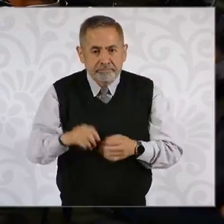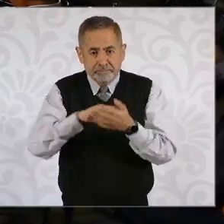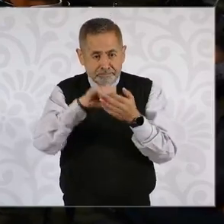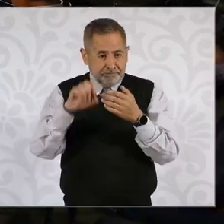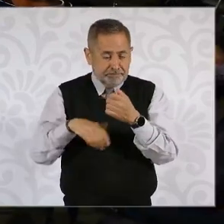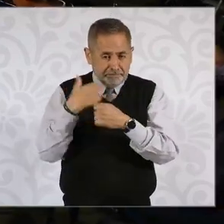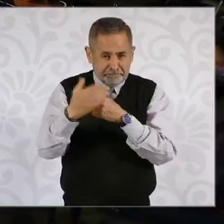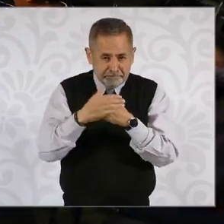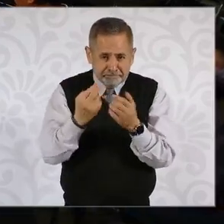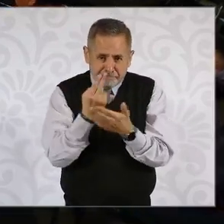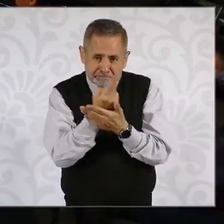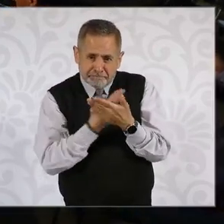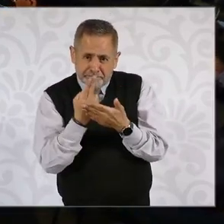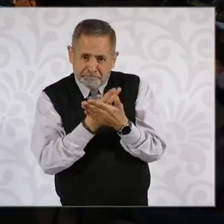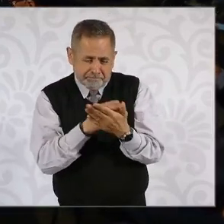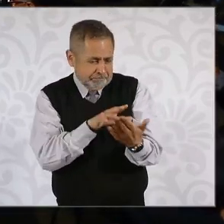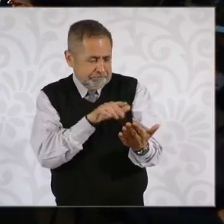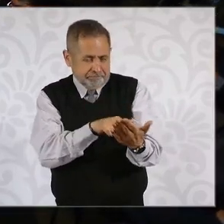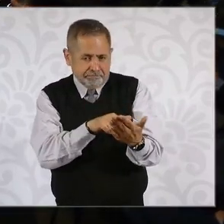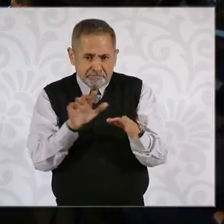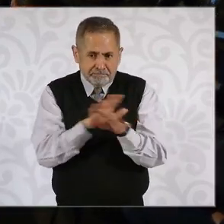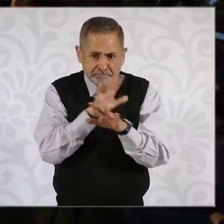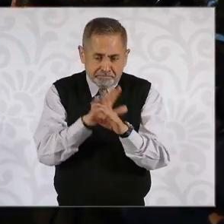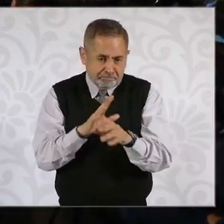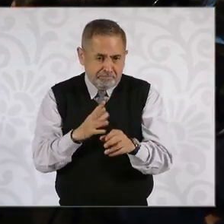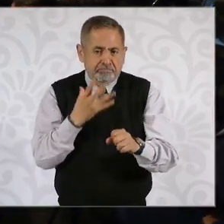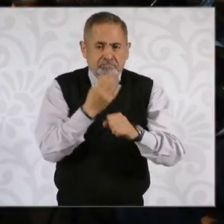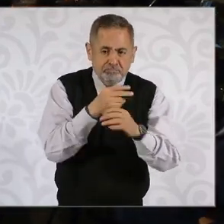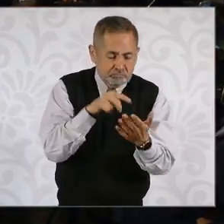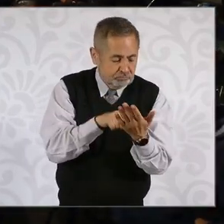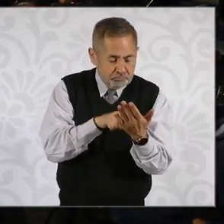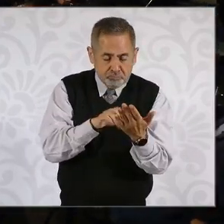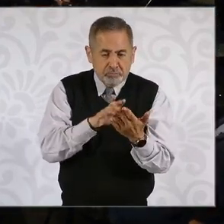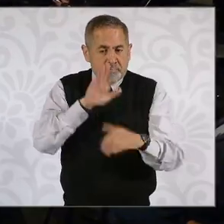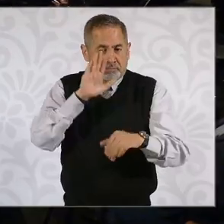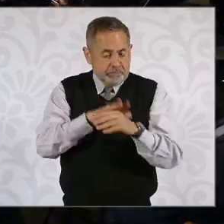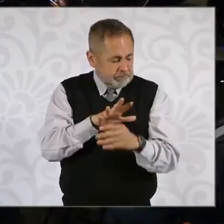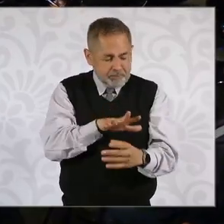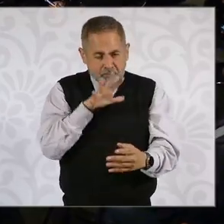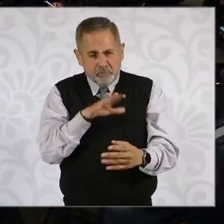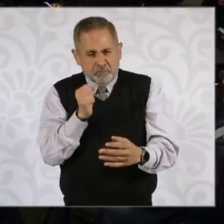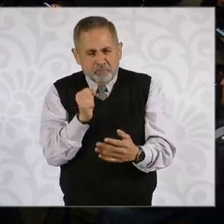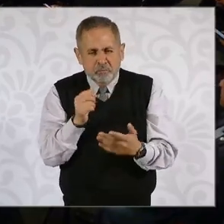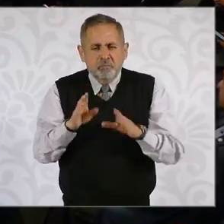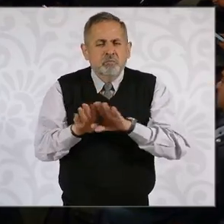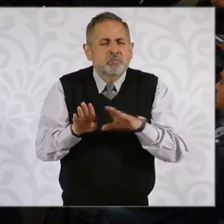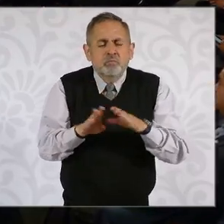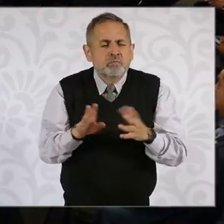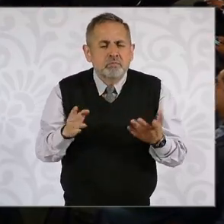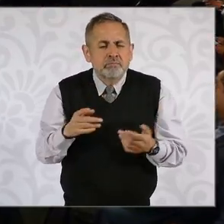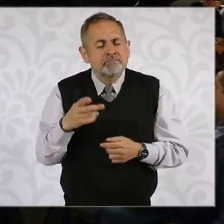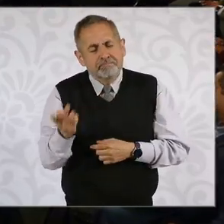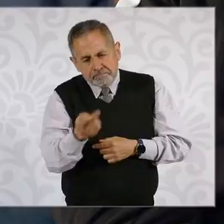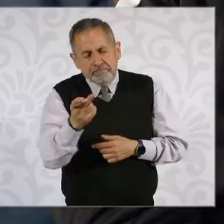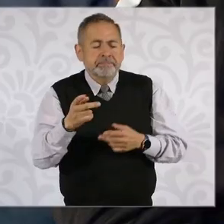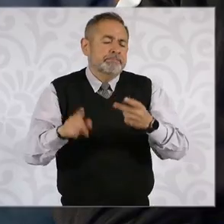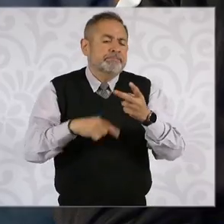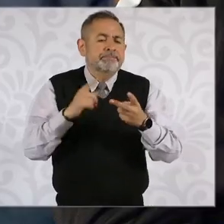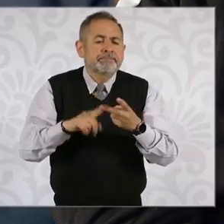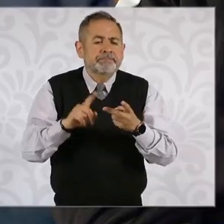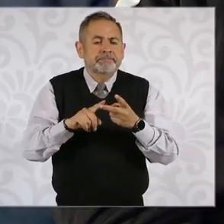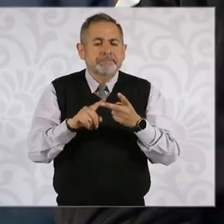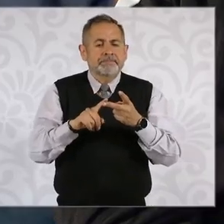van a mejorar, van a cambiar en las cajetillas, si ya van a ser completos o cómo va a ser este asunto. Y en segundo, hay un